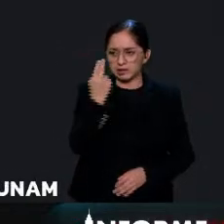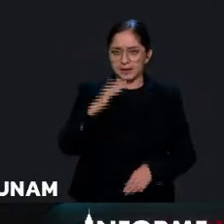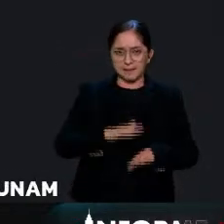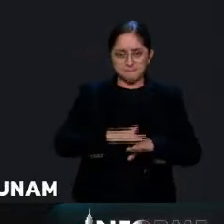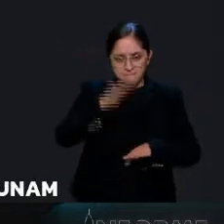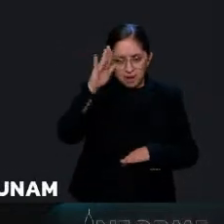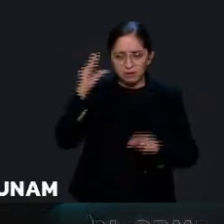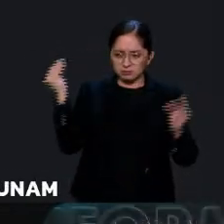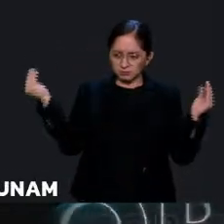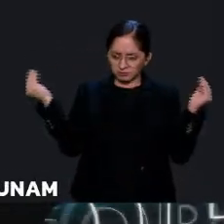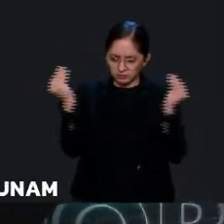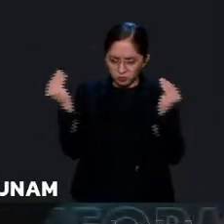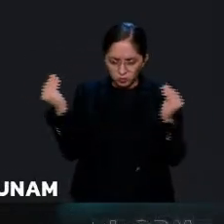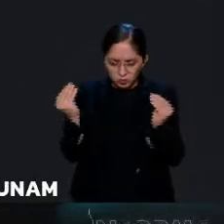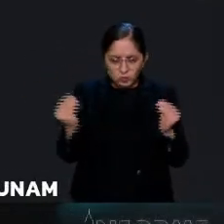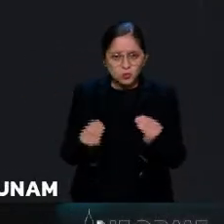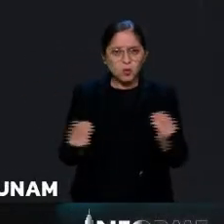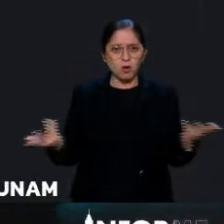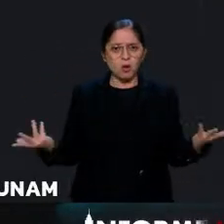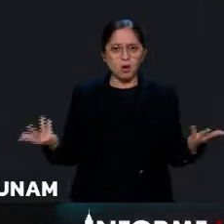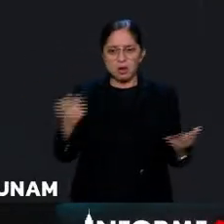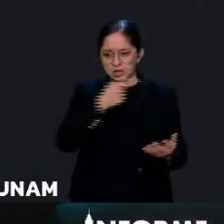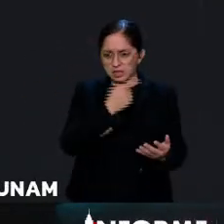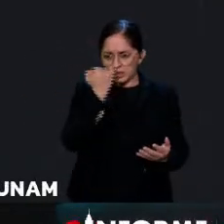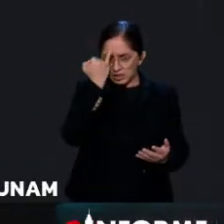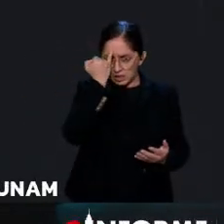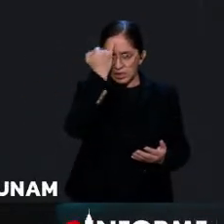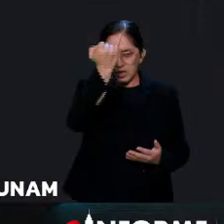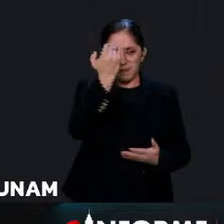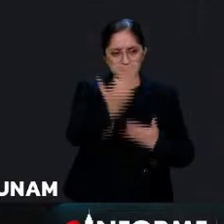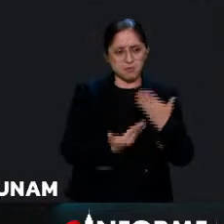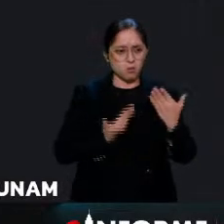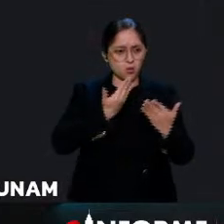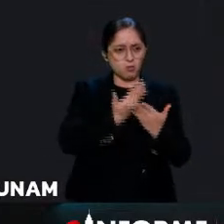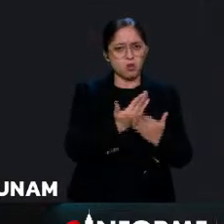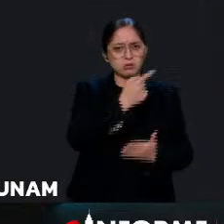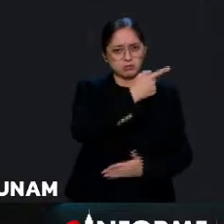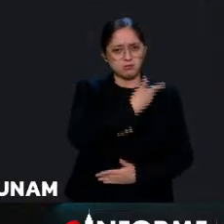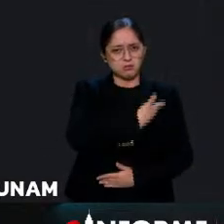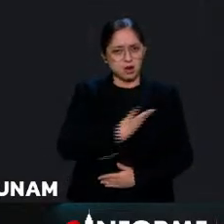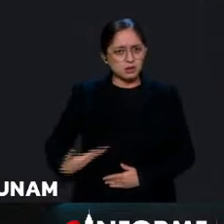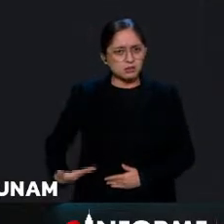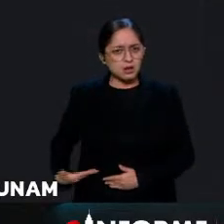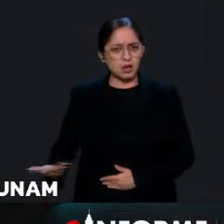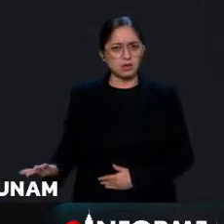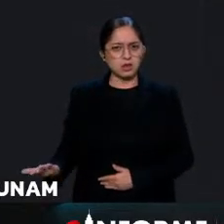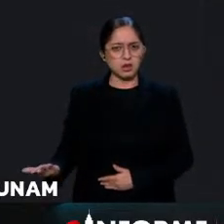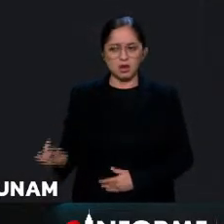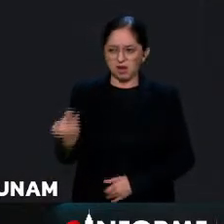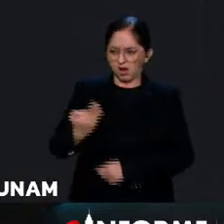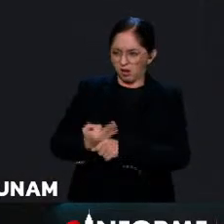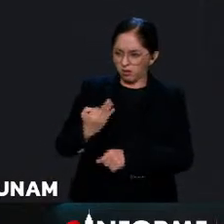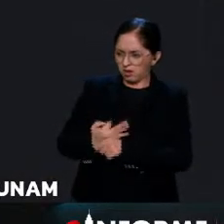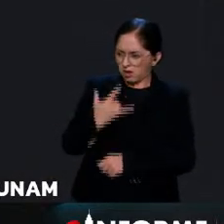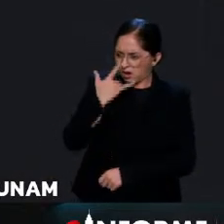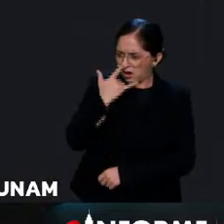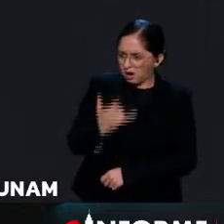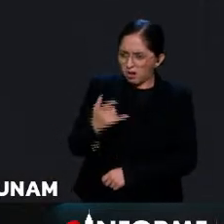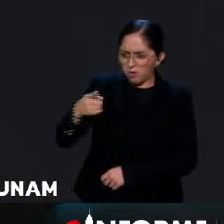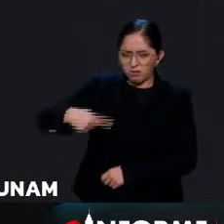la iniciativa del ejecutivo federal yo no veo en estos foros la